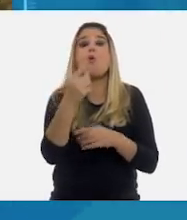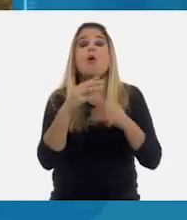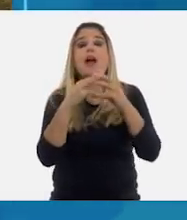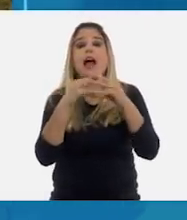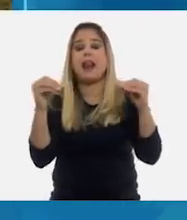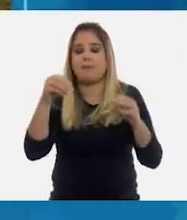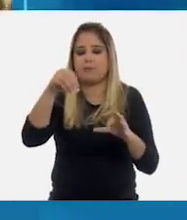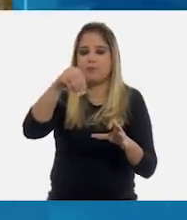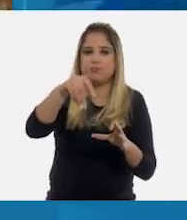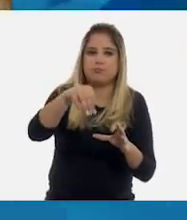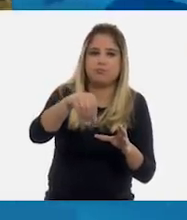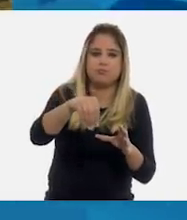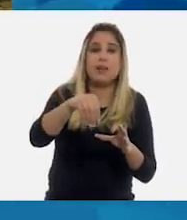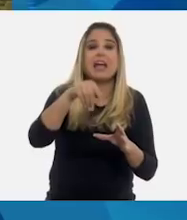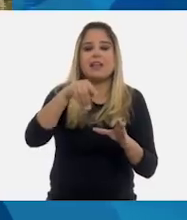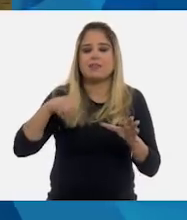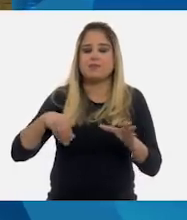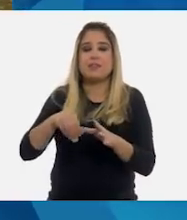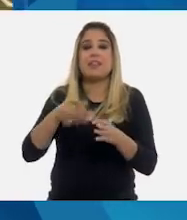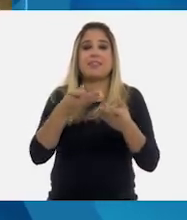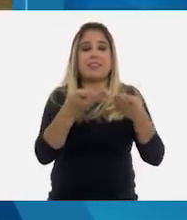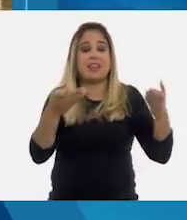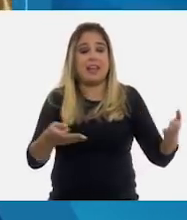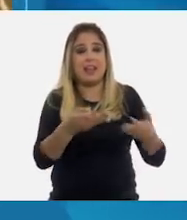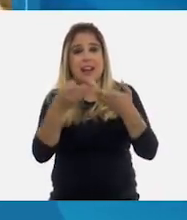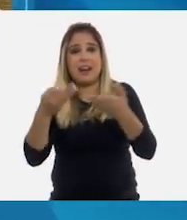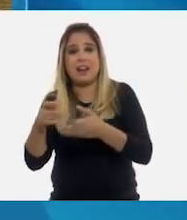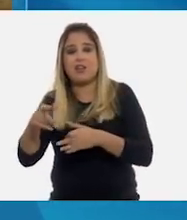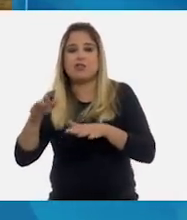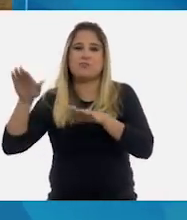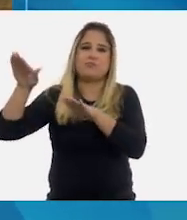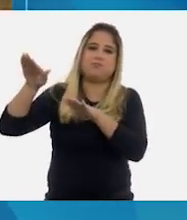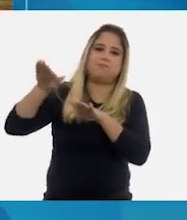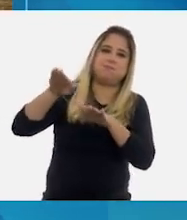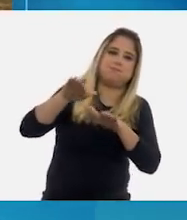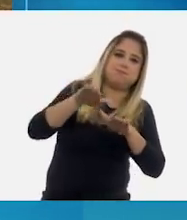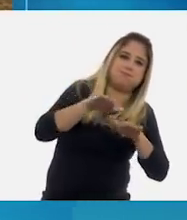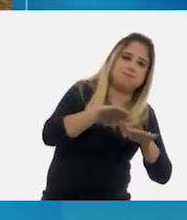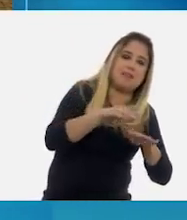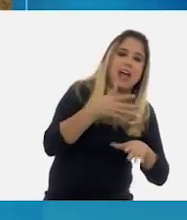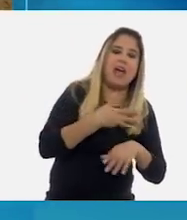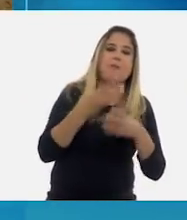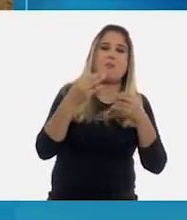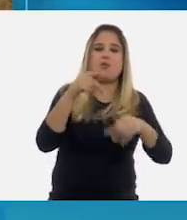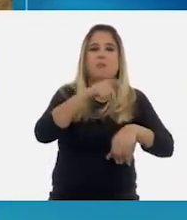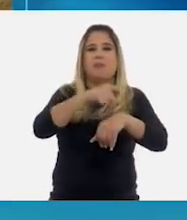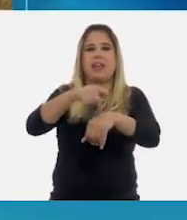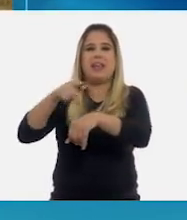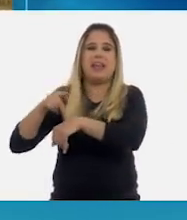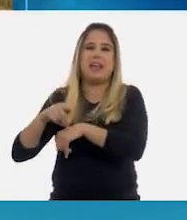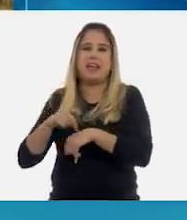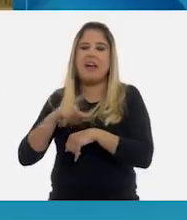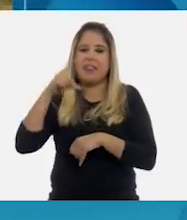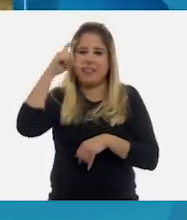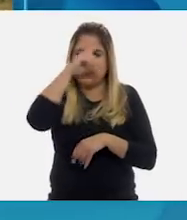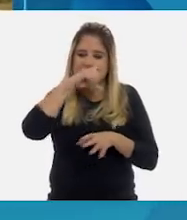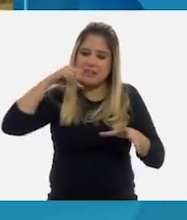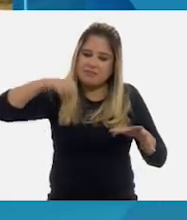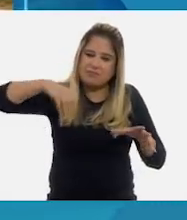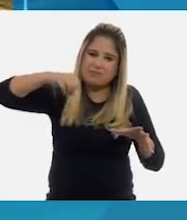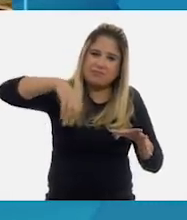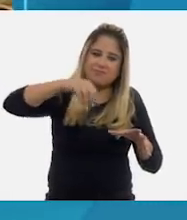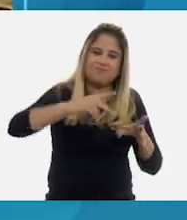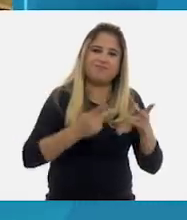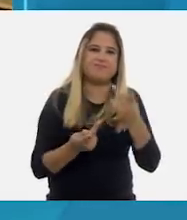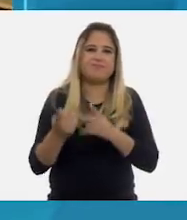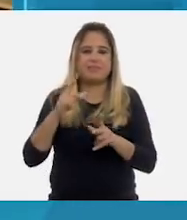Tenemos que hacerlo así porque nuestros terrenos son muy inclinados, porque tienen muchas piedras y ahí es muy difícil de meter el tractor.